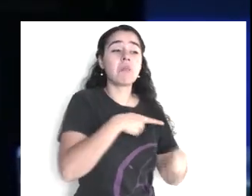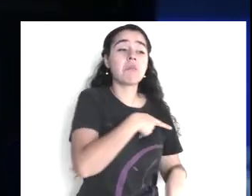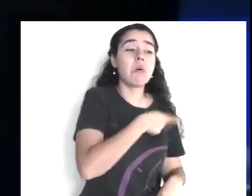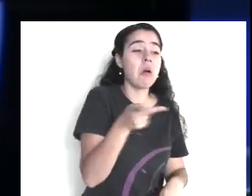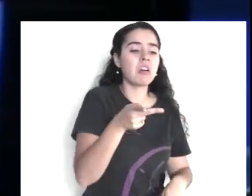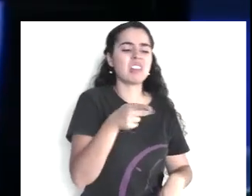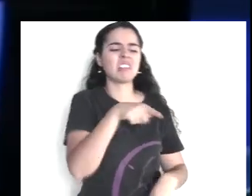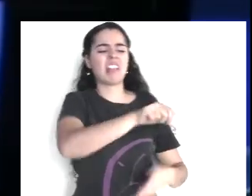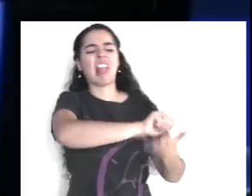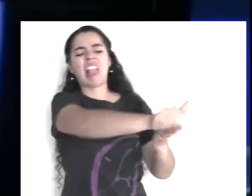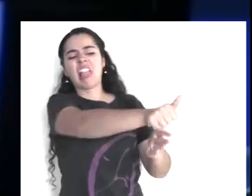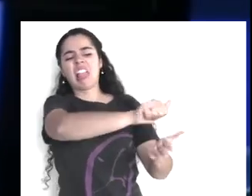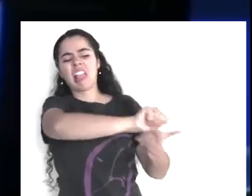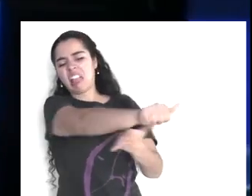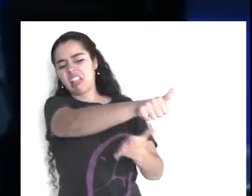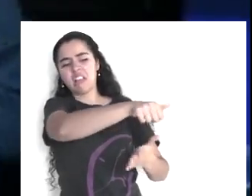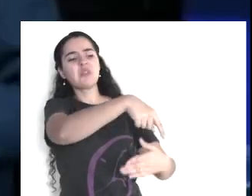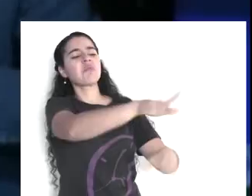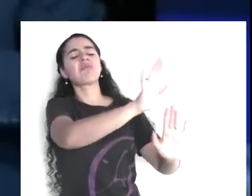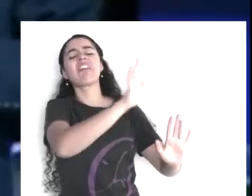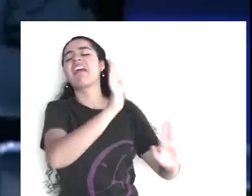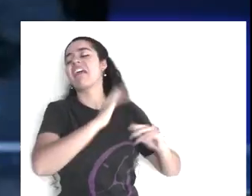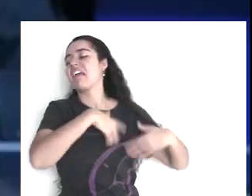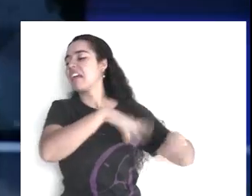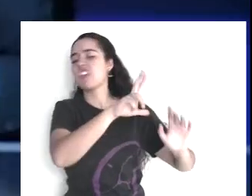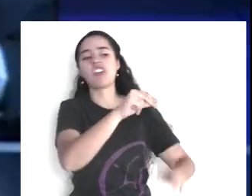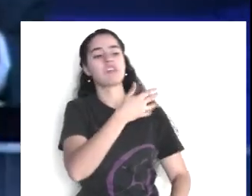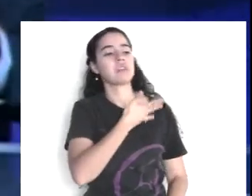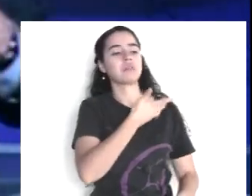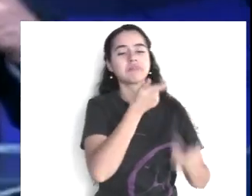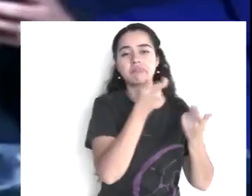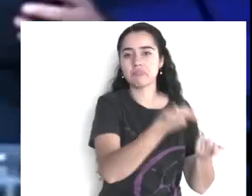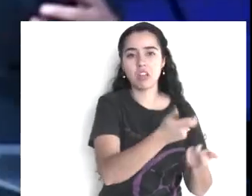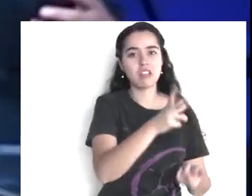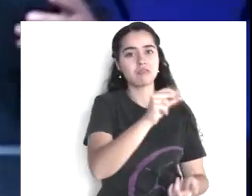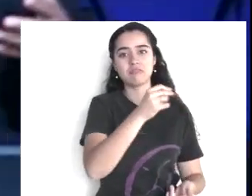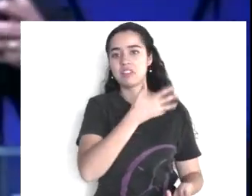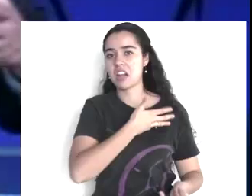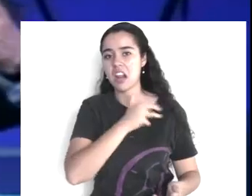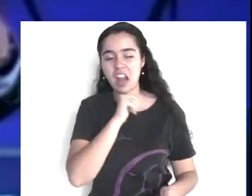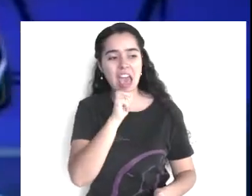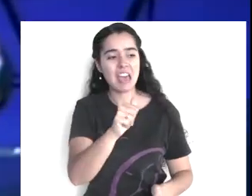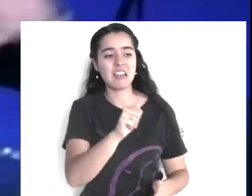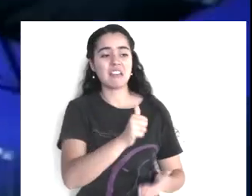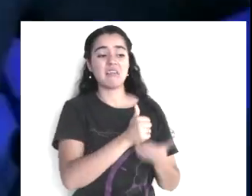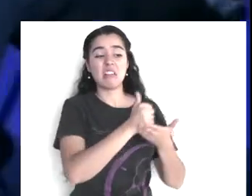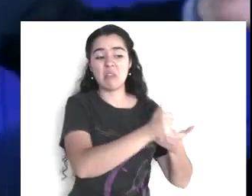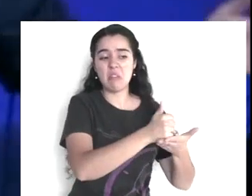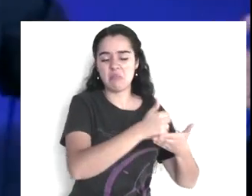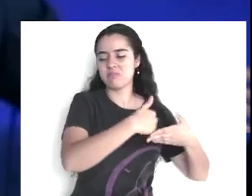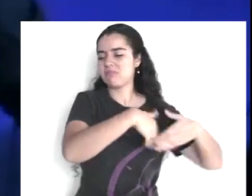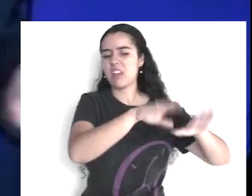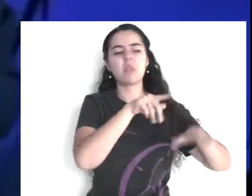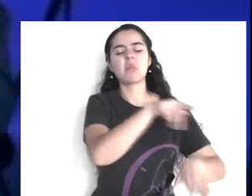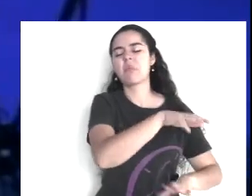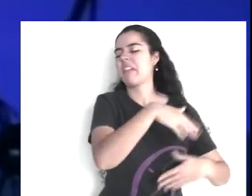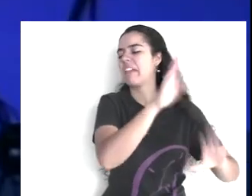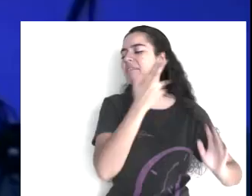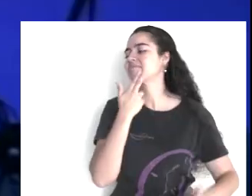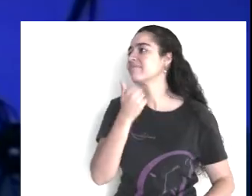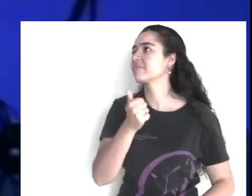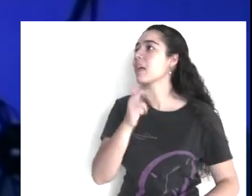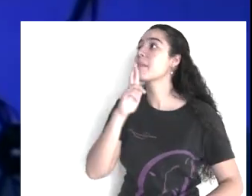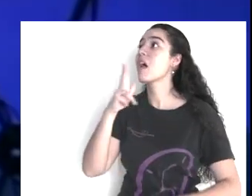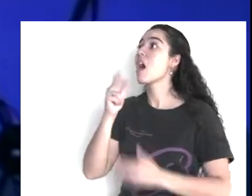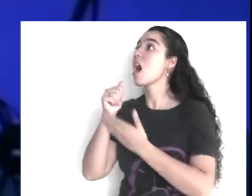lo minimizan, el que no tiene, muchos recursos, y es un don nadie, la vida, ese es